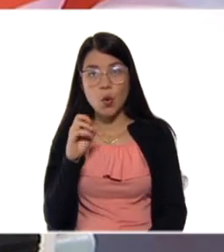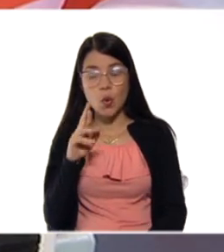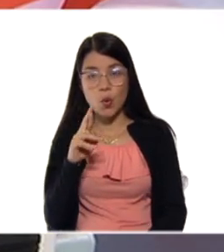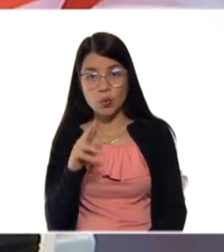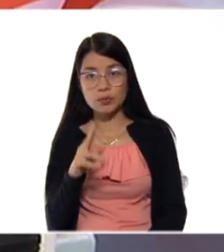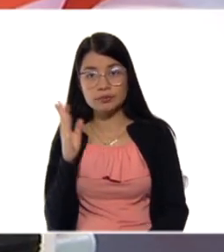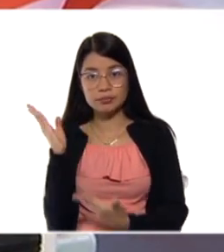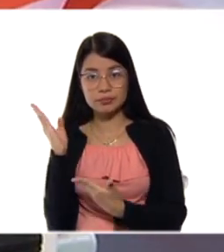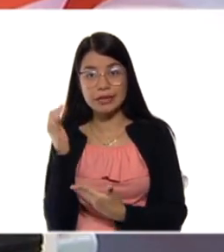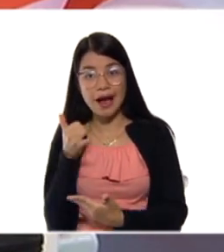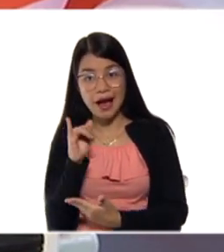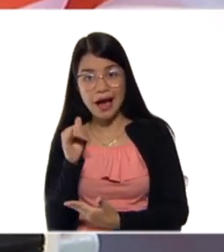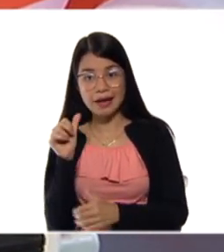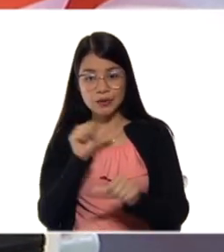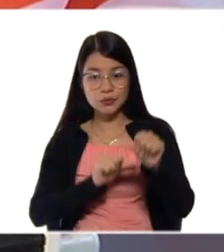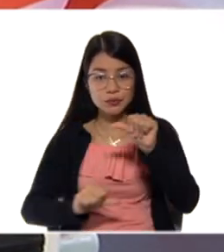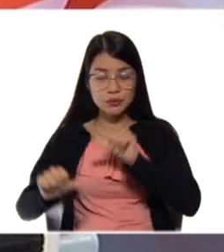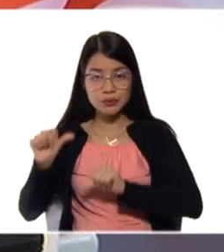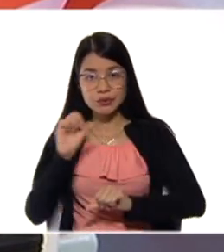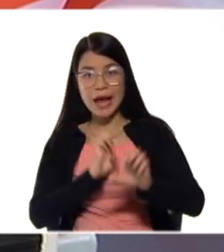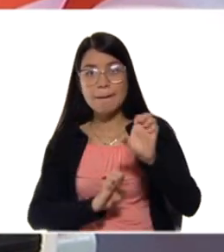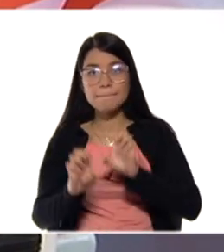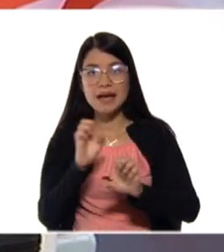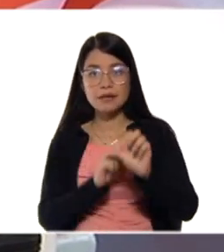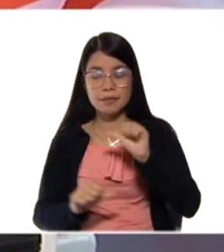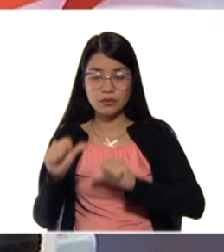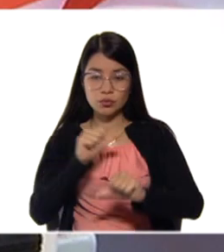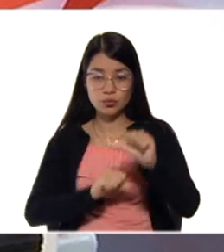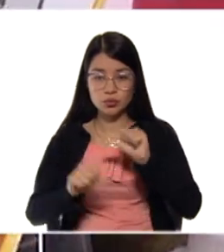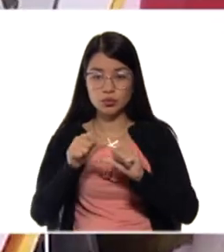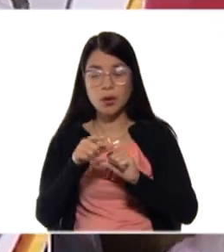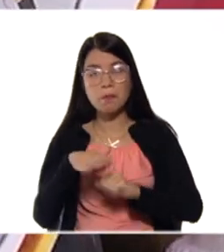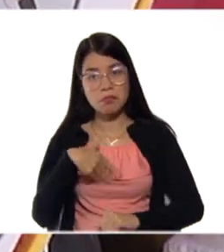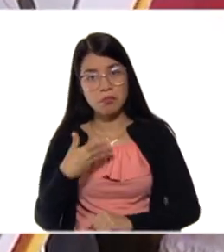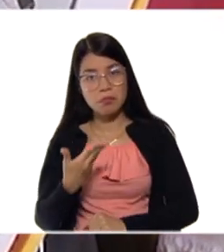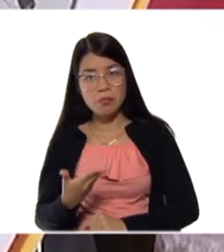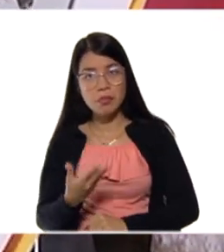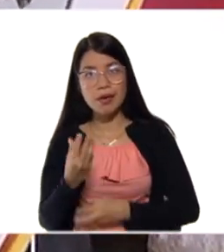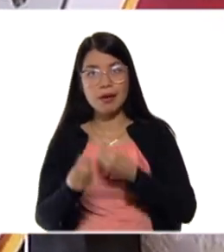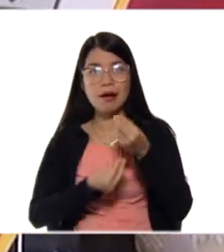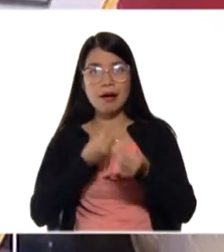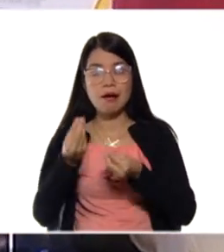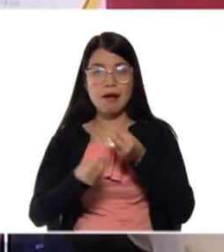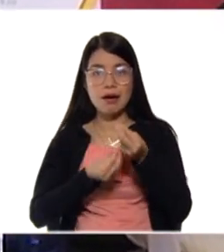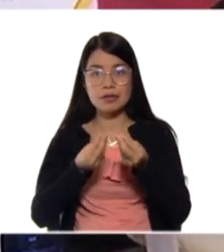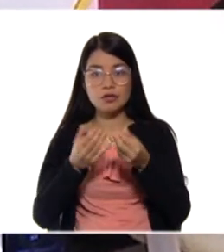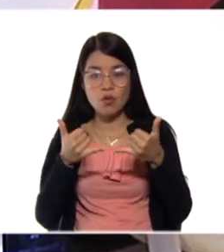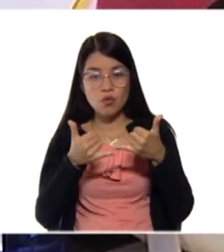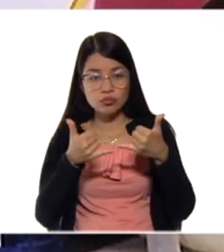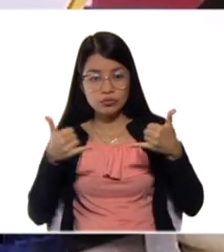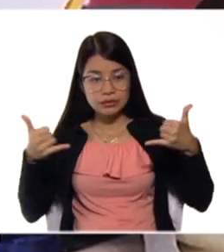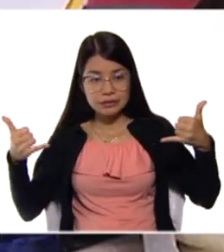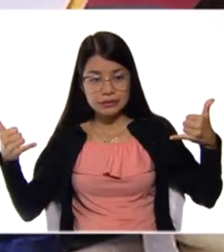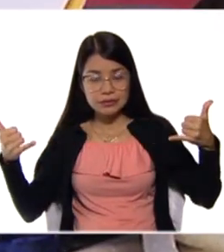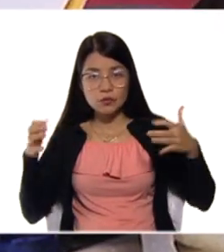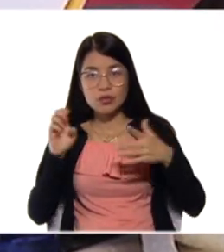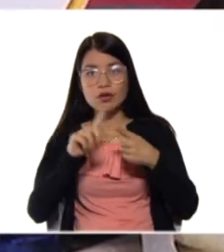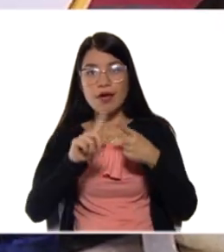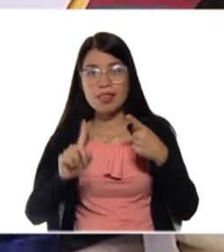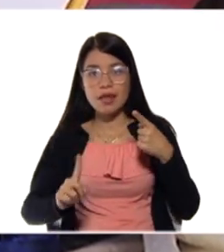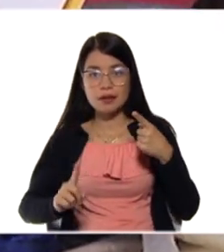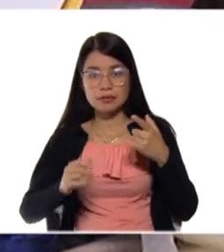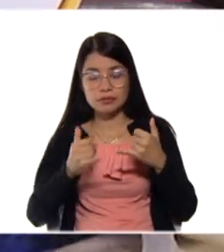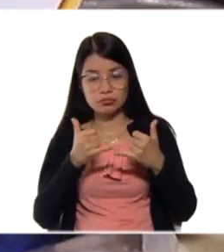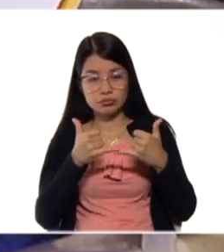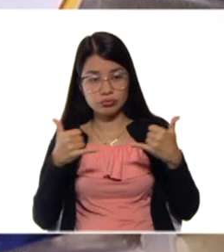experimento en el cual pueden realizar un circuito eléctrico con materiales al